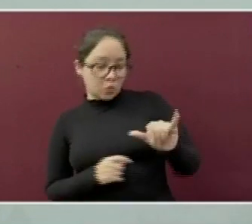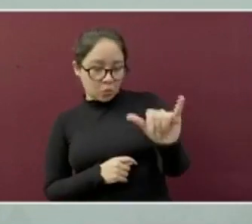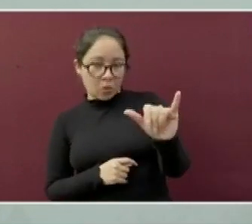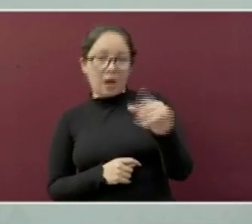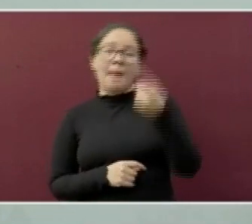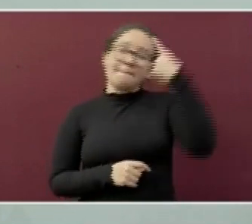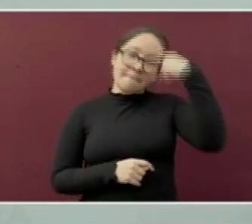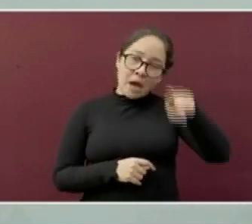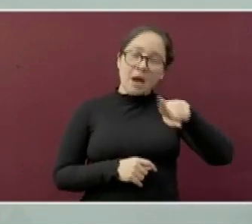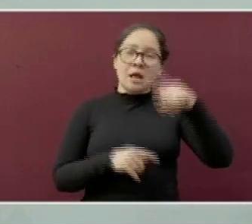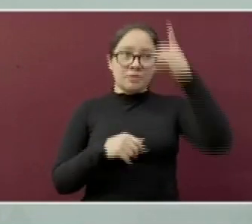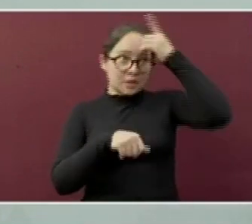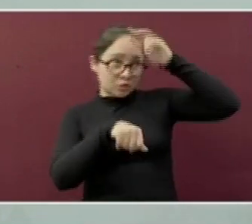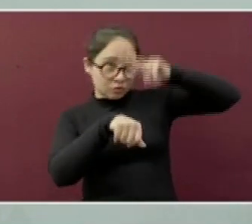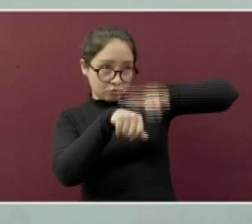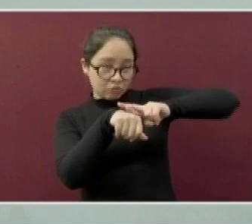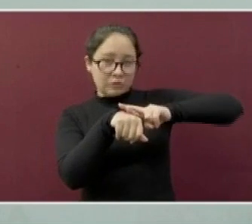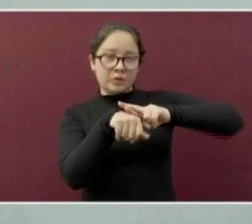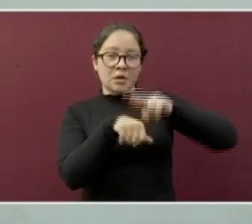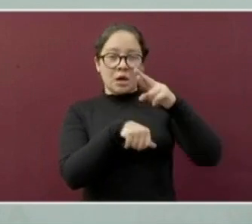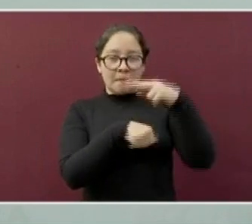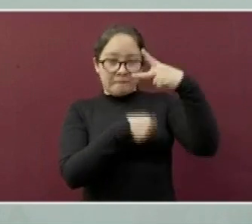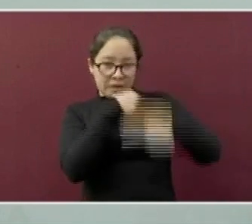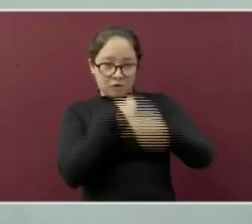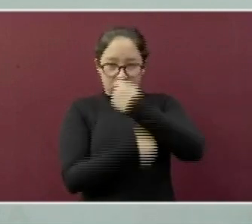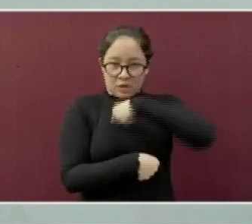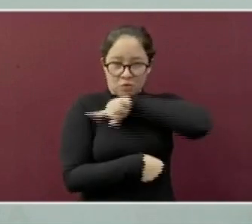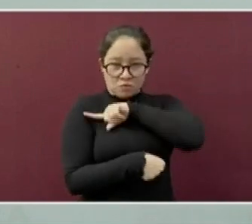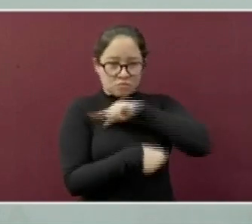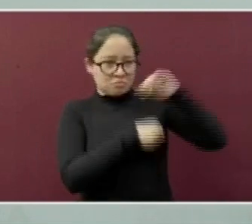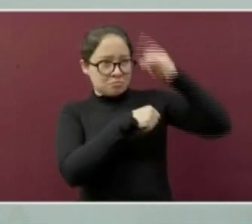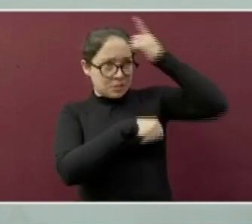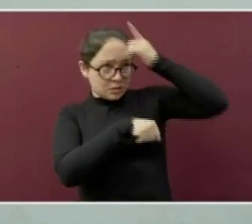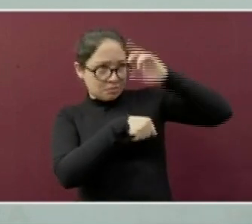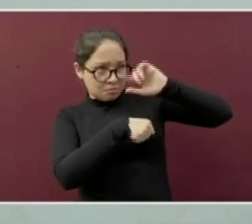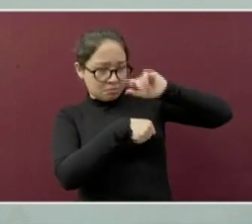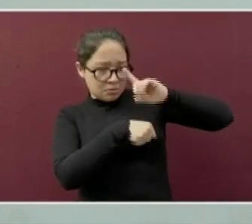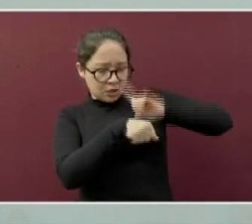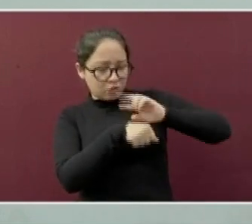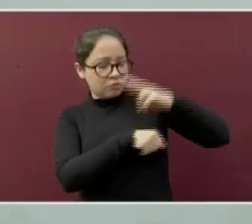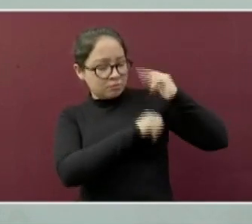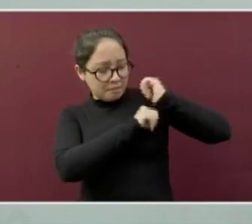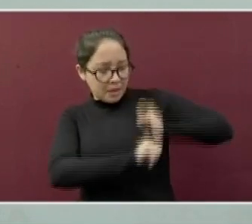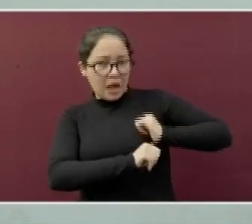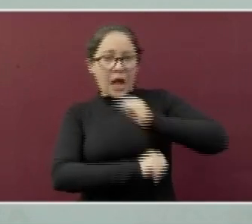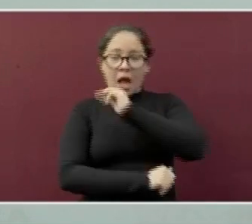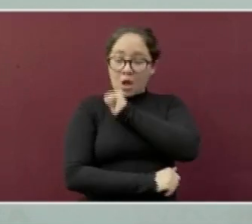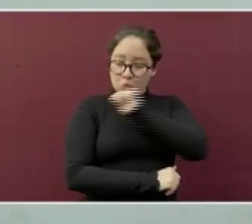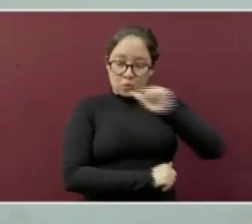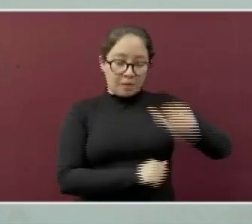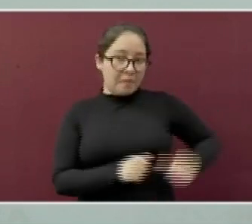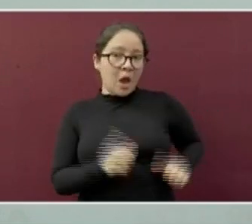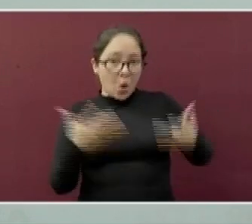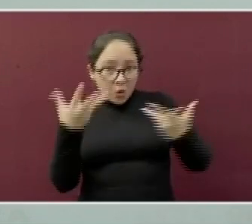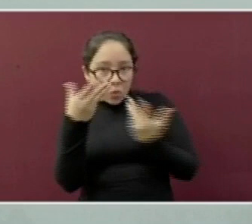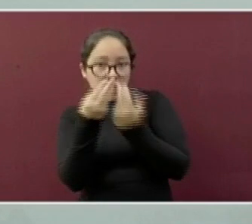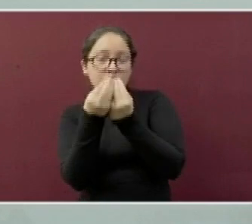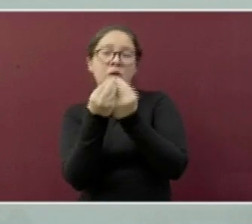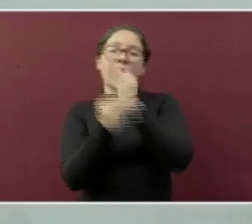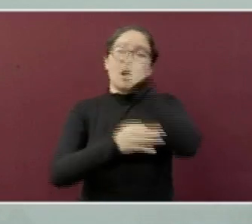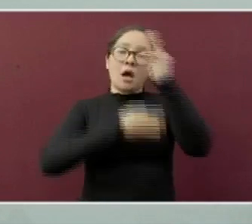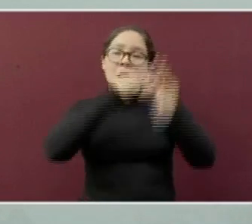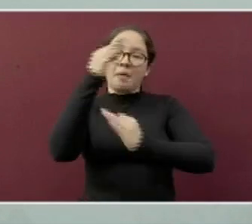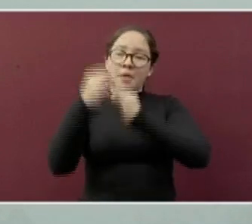personal de la Dirección de Protección contra Riesgos Sanitarios y el H. Ayuntamiento les proporcionarán